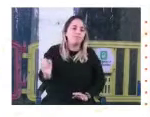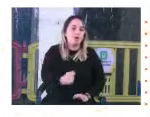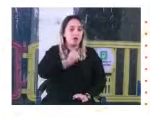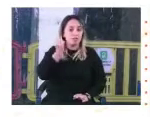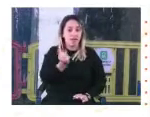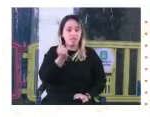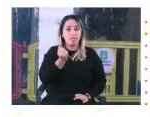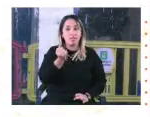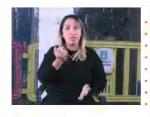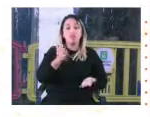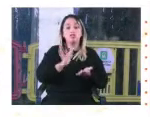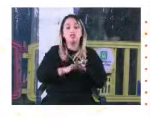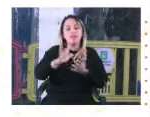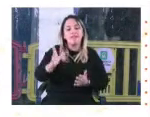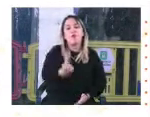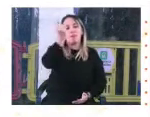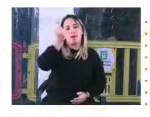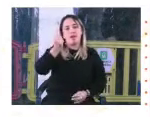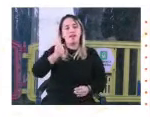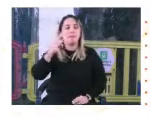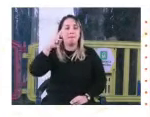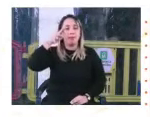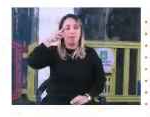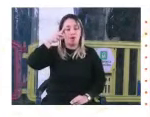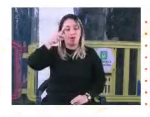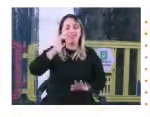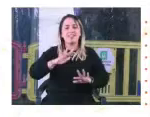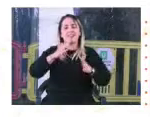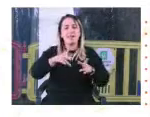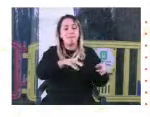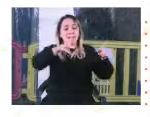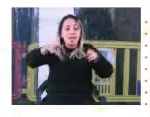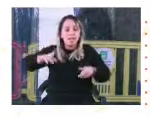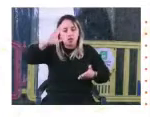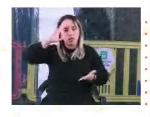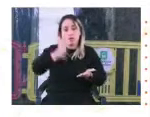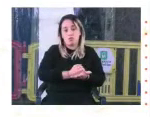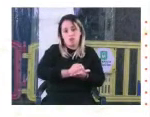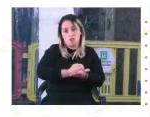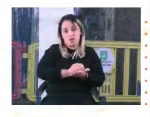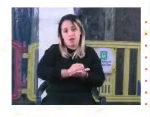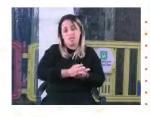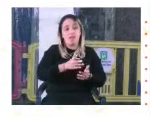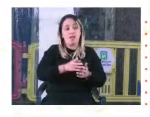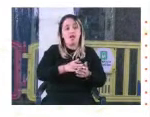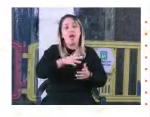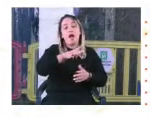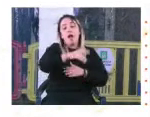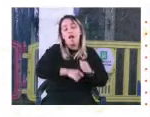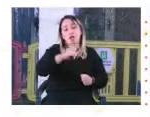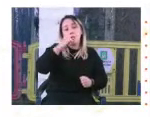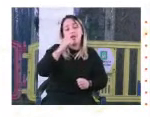hace al rescate de la memoria de lo que fue el periodo de la dictadura desde la década de los